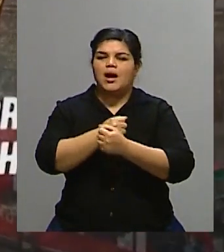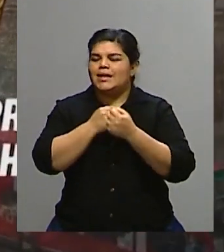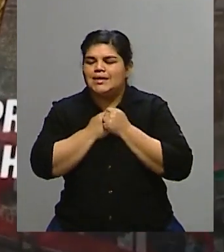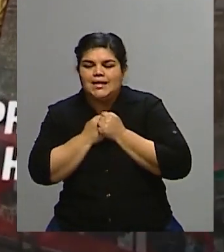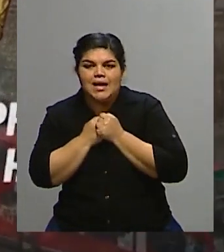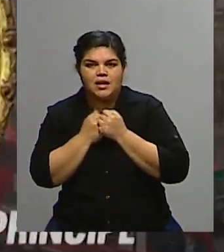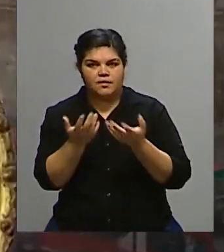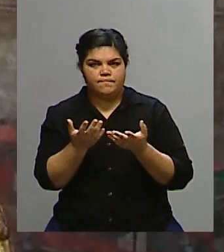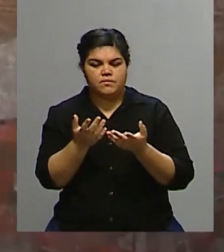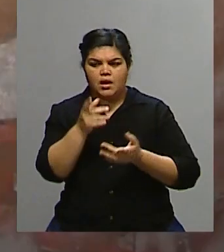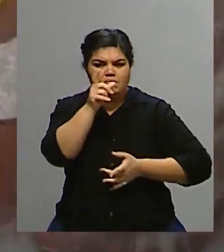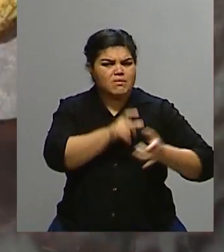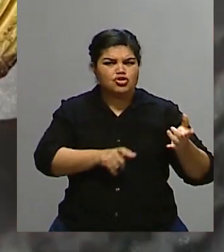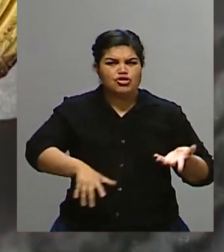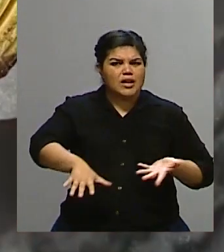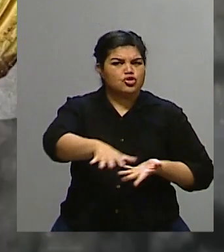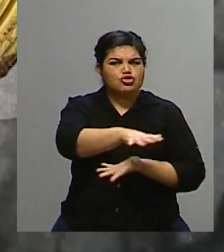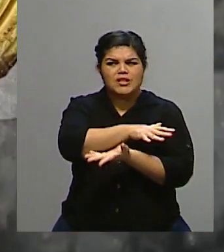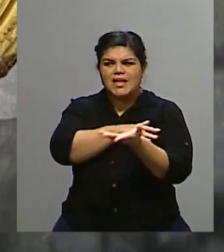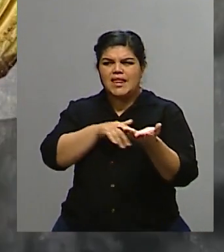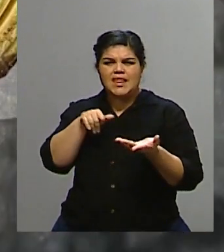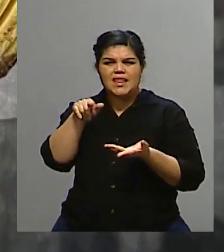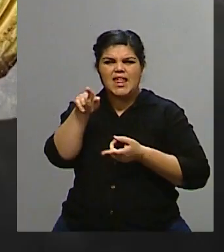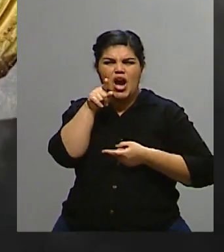reina había sido...